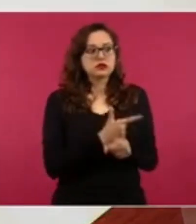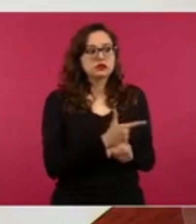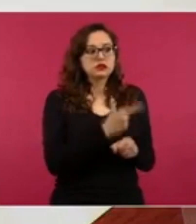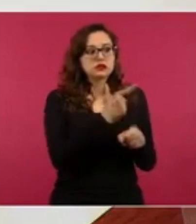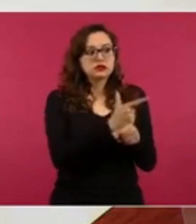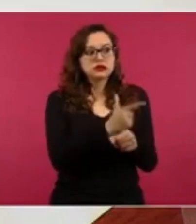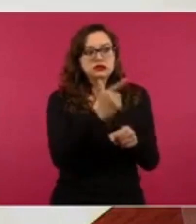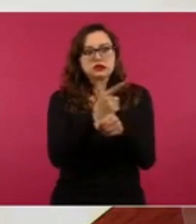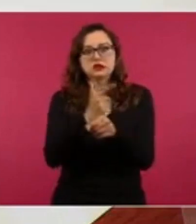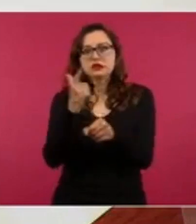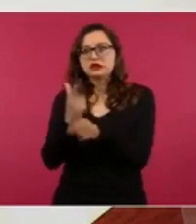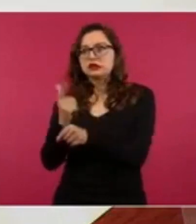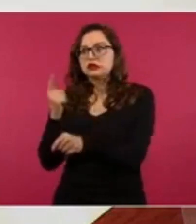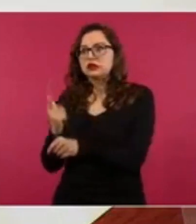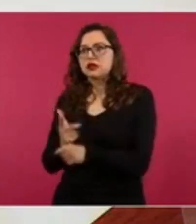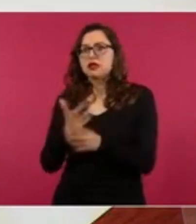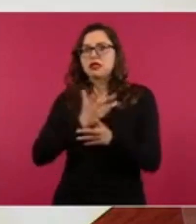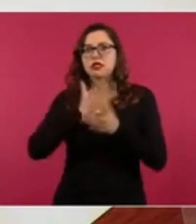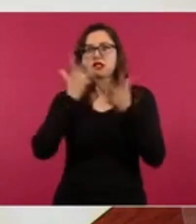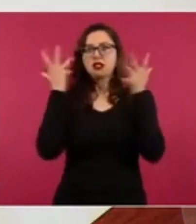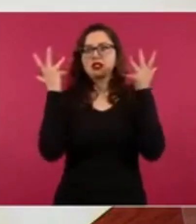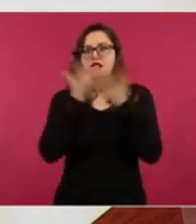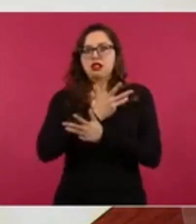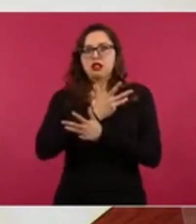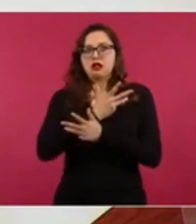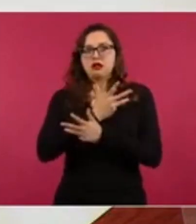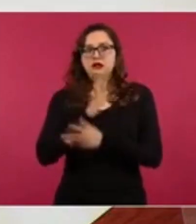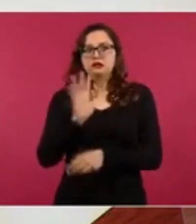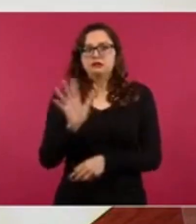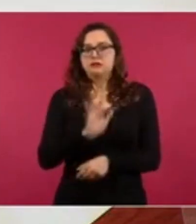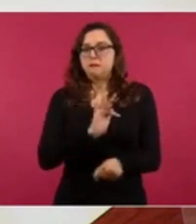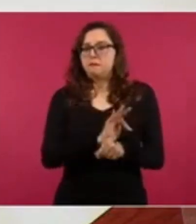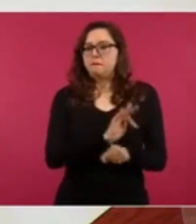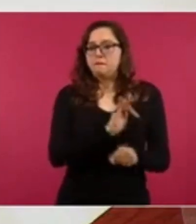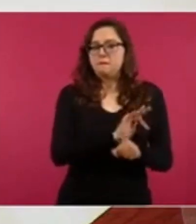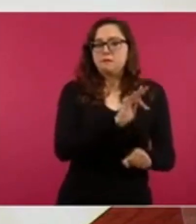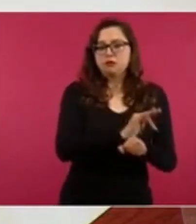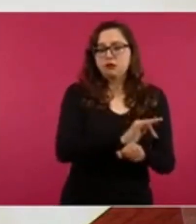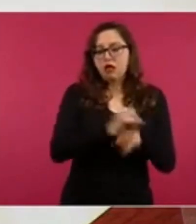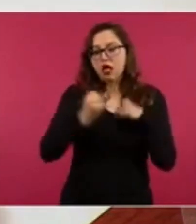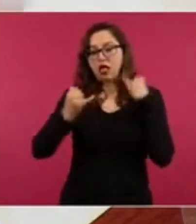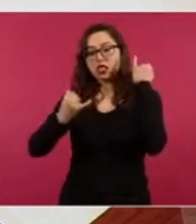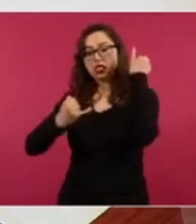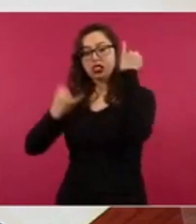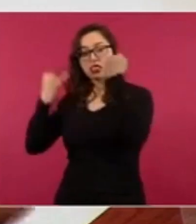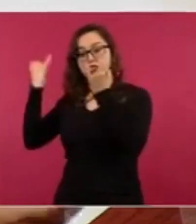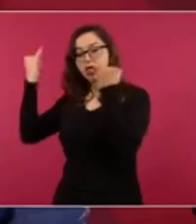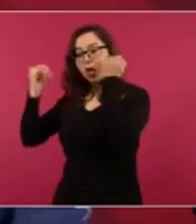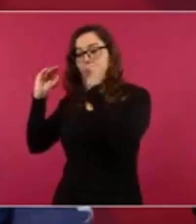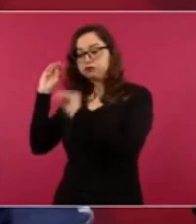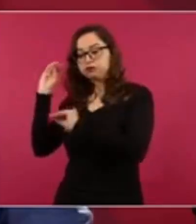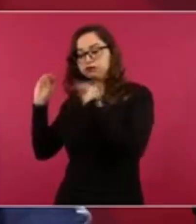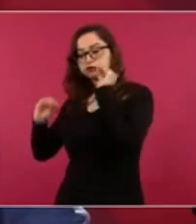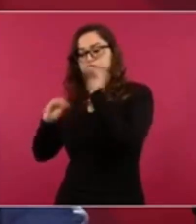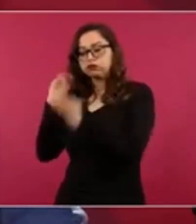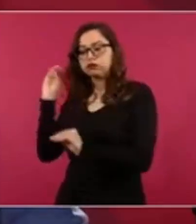hechos que no ocurrieron.